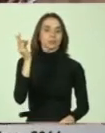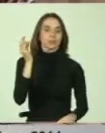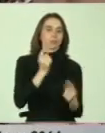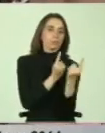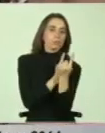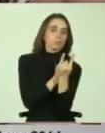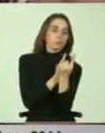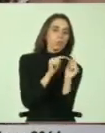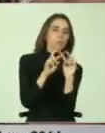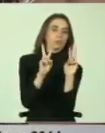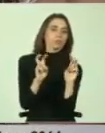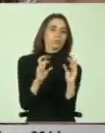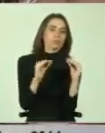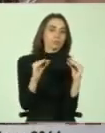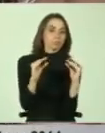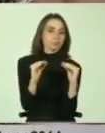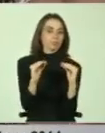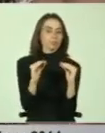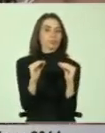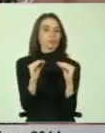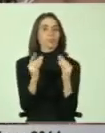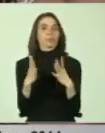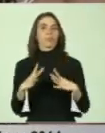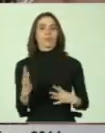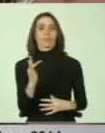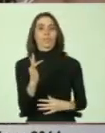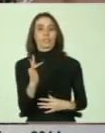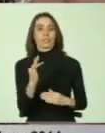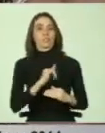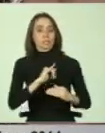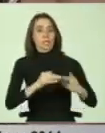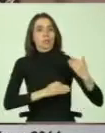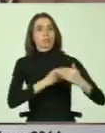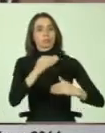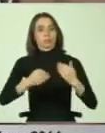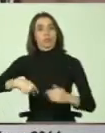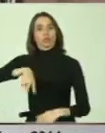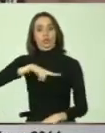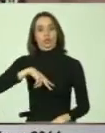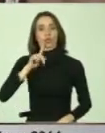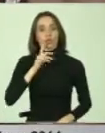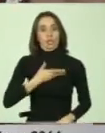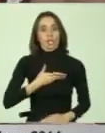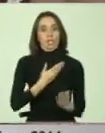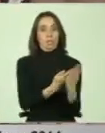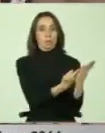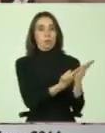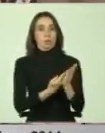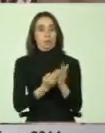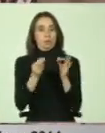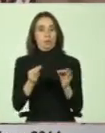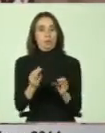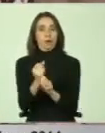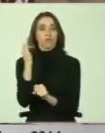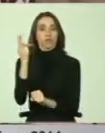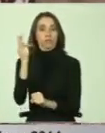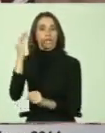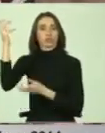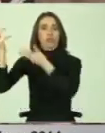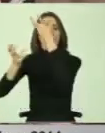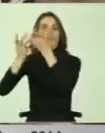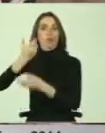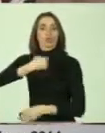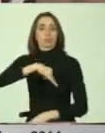a este tema y el tema felizmente ha seguido avanzando nosotros ya contamos con una propuesta formal de la Fundación Fuego de España